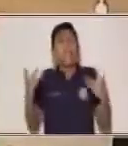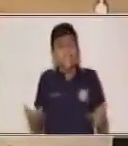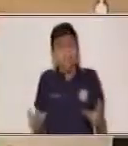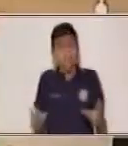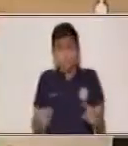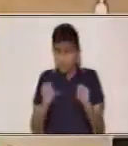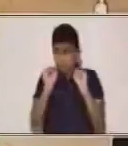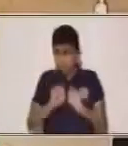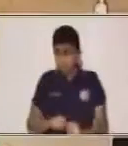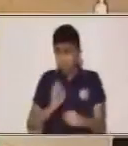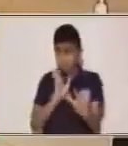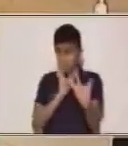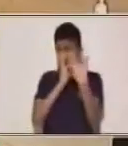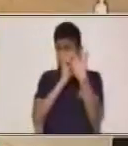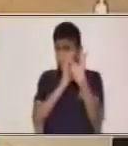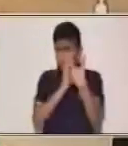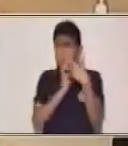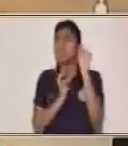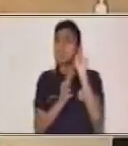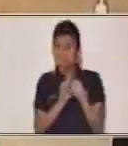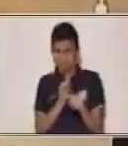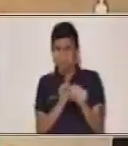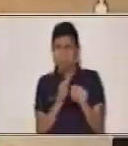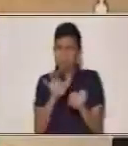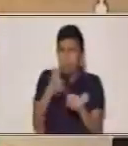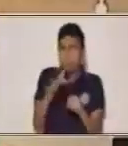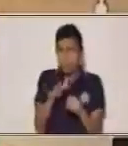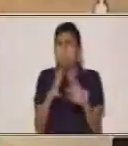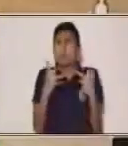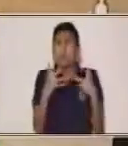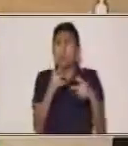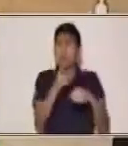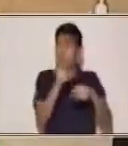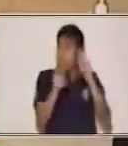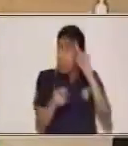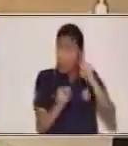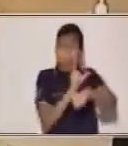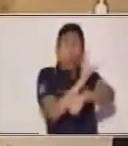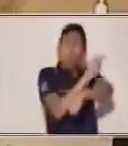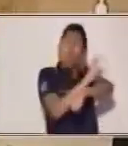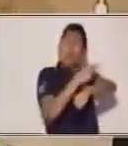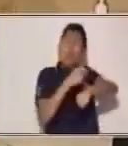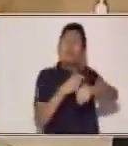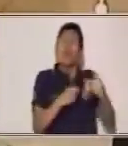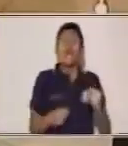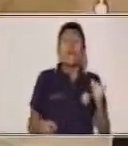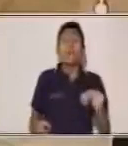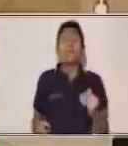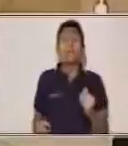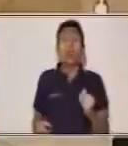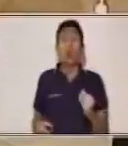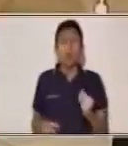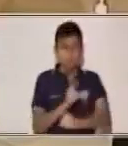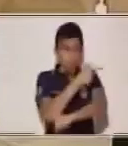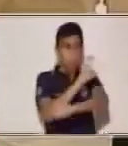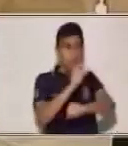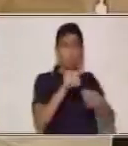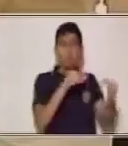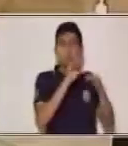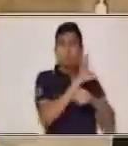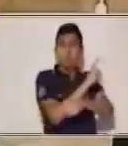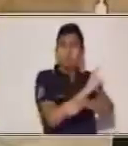también es una narración breve, ¿sí? Es una narración breve. Pero aquí hay características